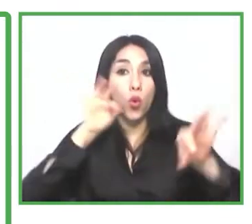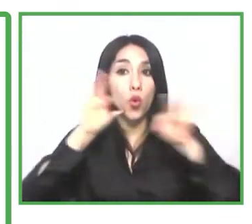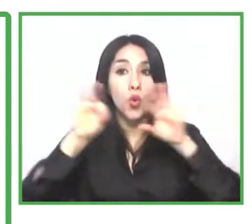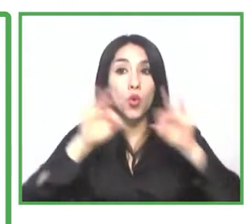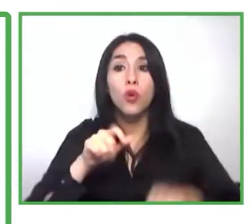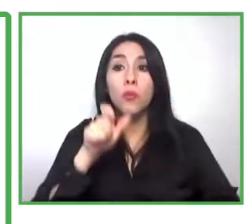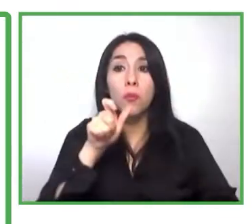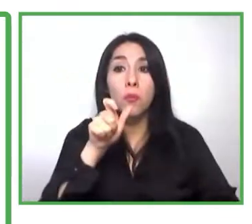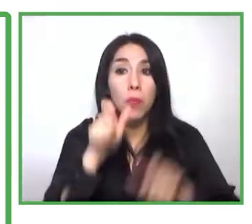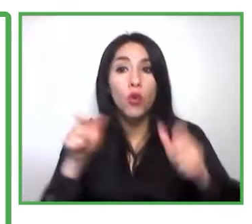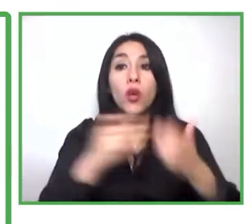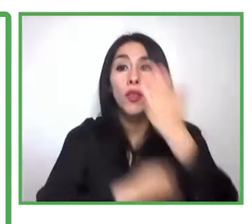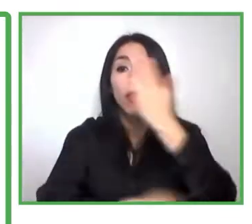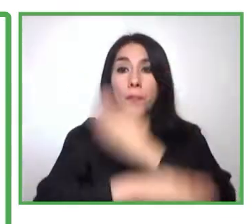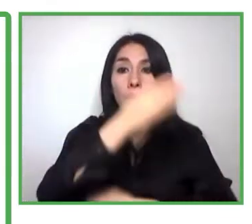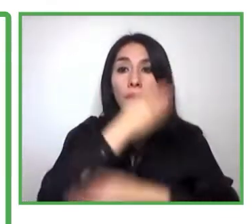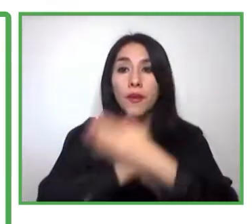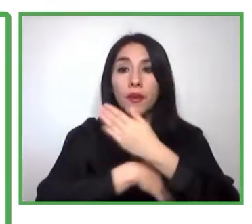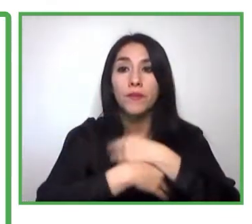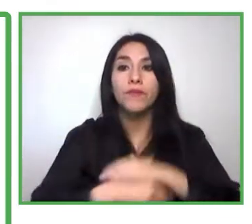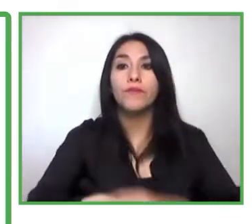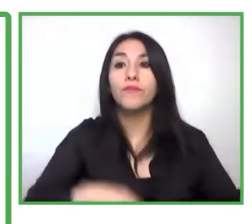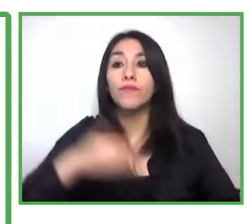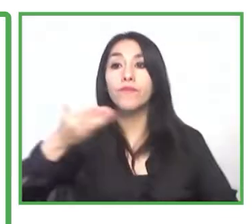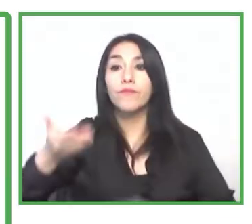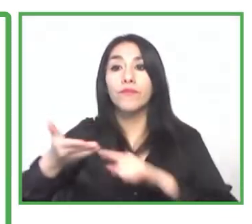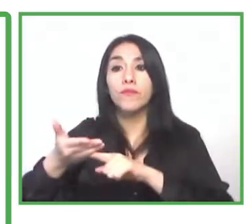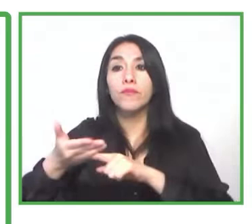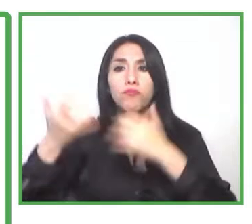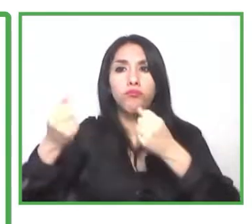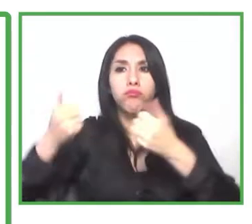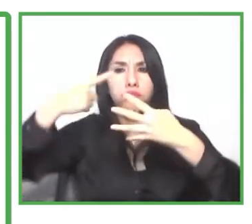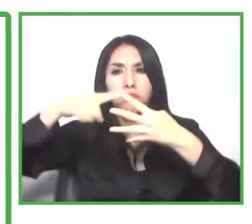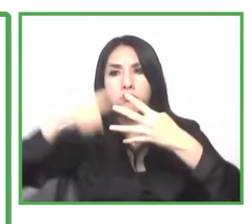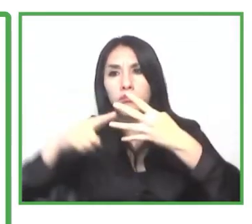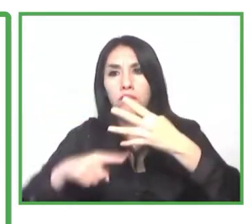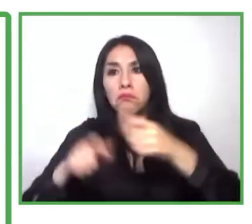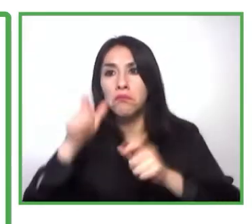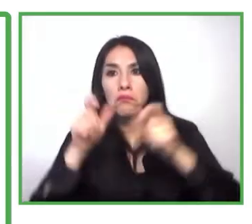ofertas laborales y talentos inclusivos dentro del portal.